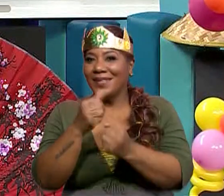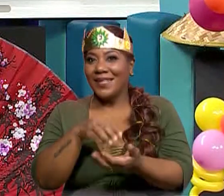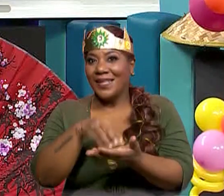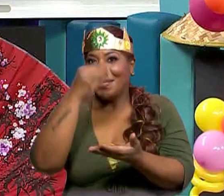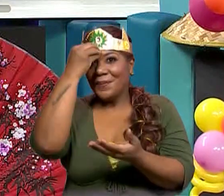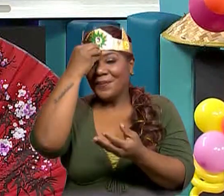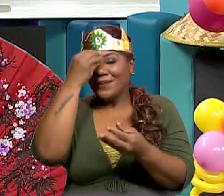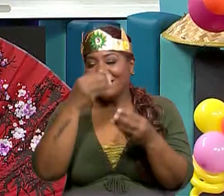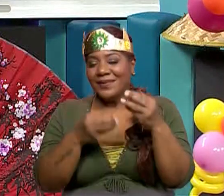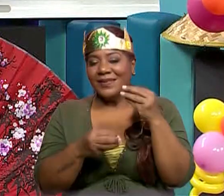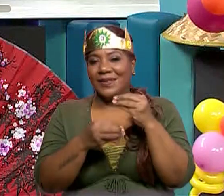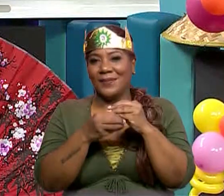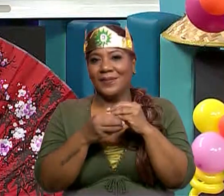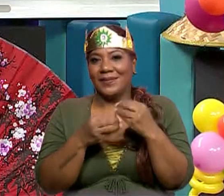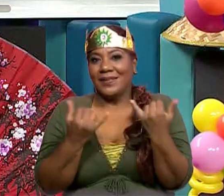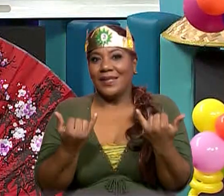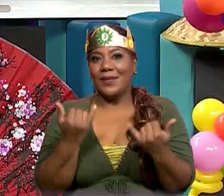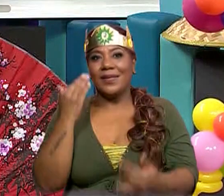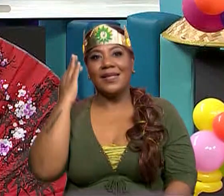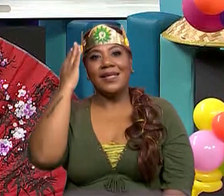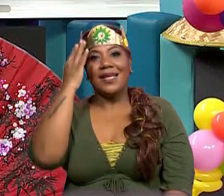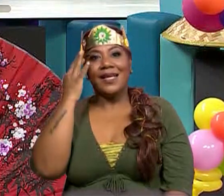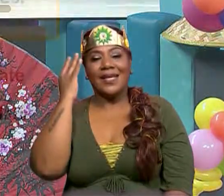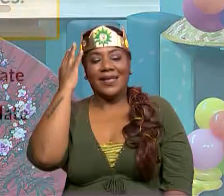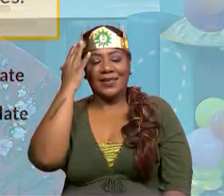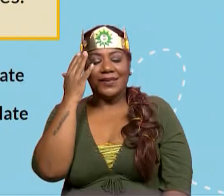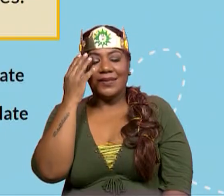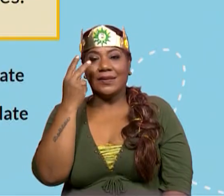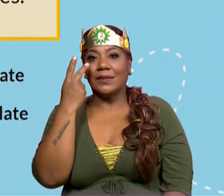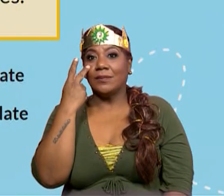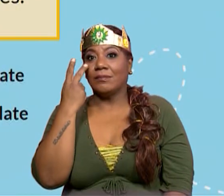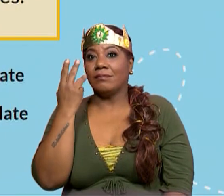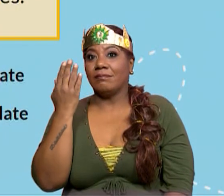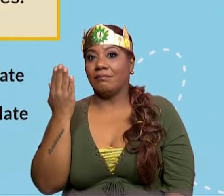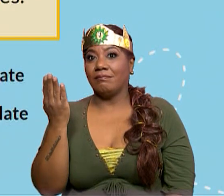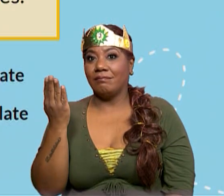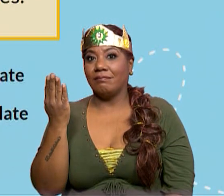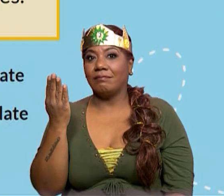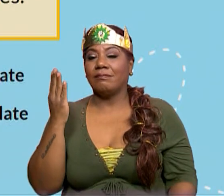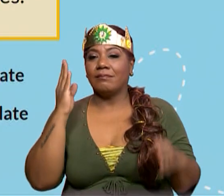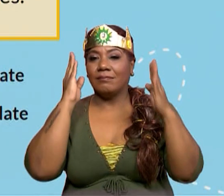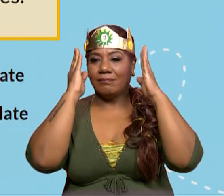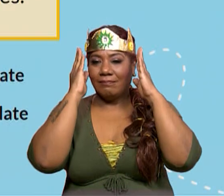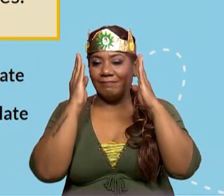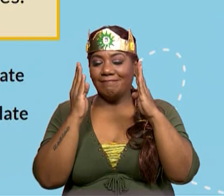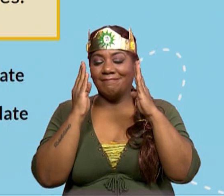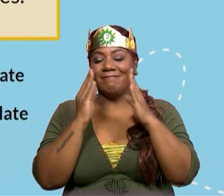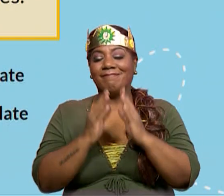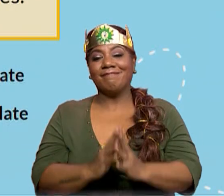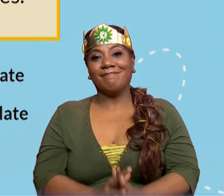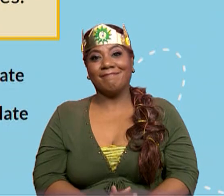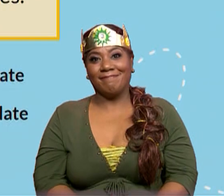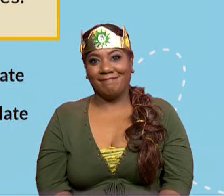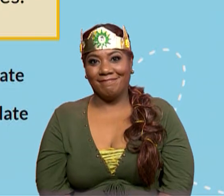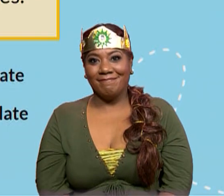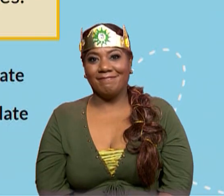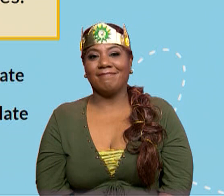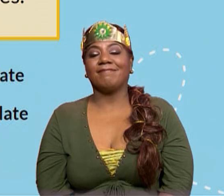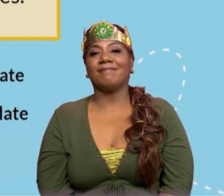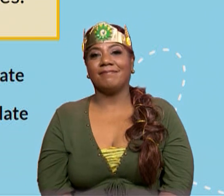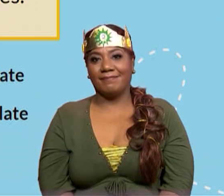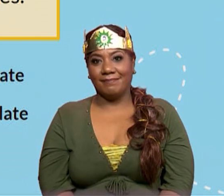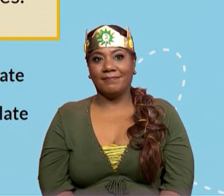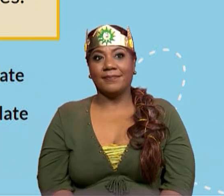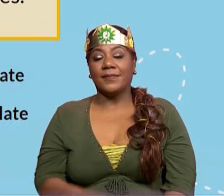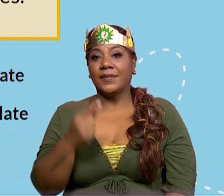listos para analizar la situación de hoy. Observen con mucha atención porque vamos a recordar datos importantes que nos van a servir para